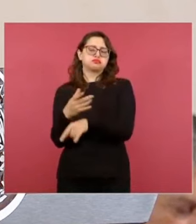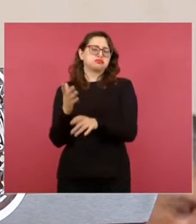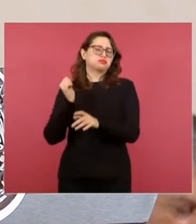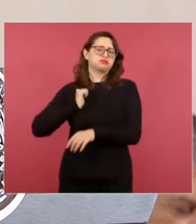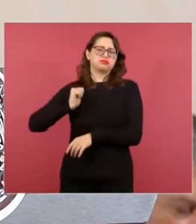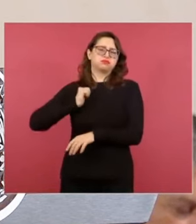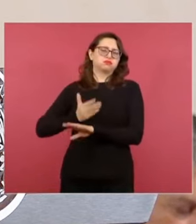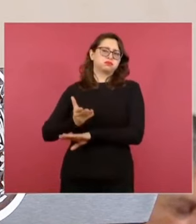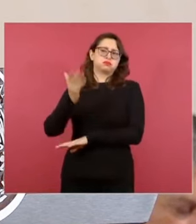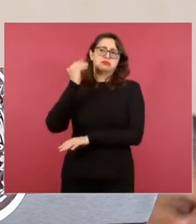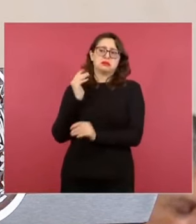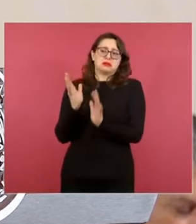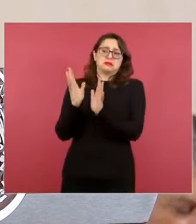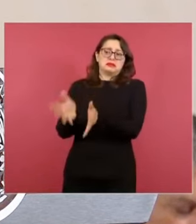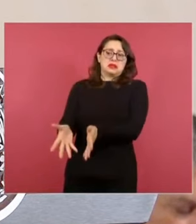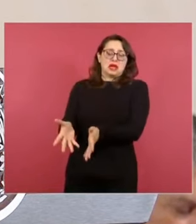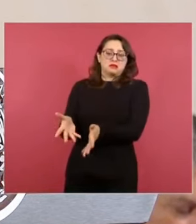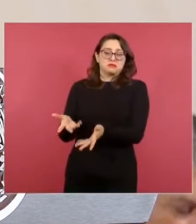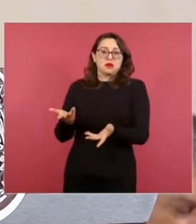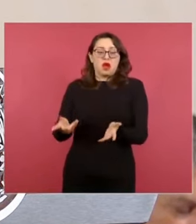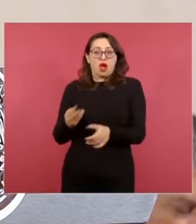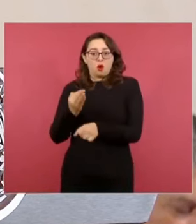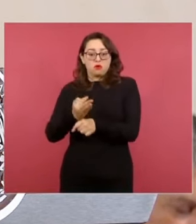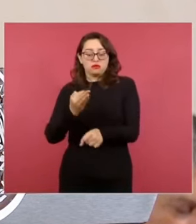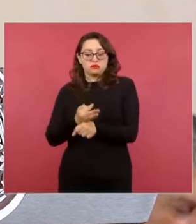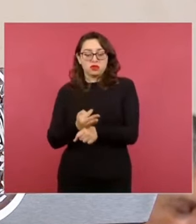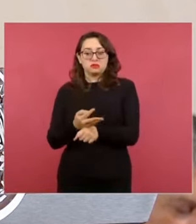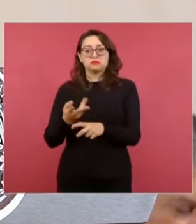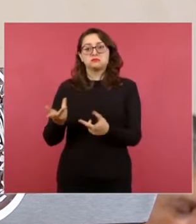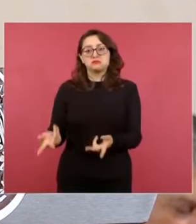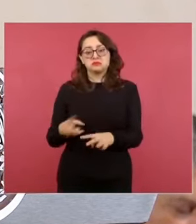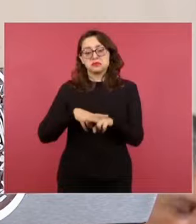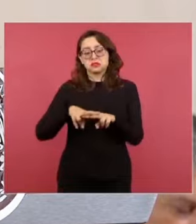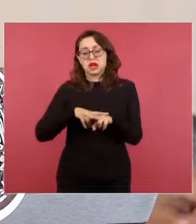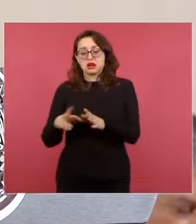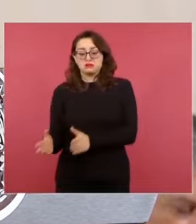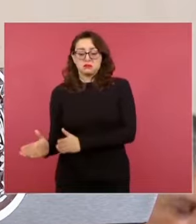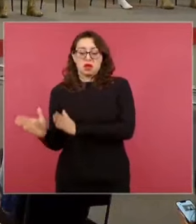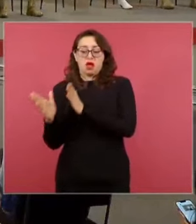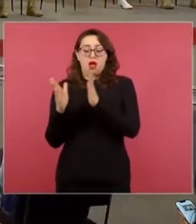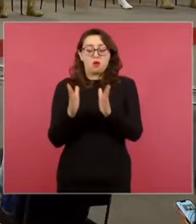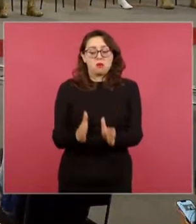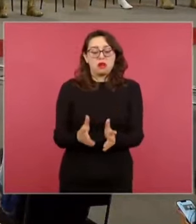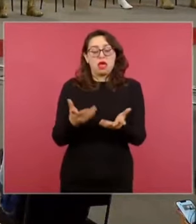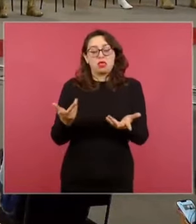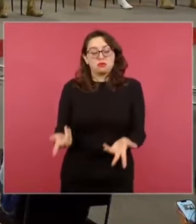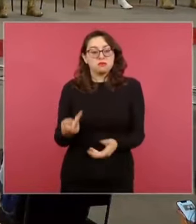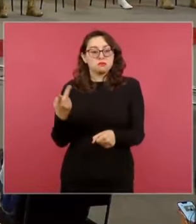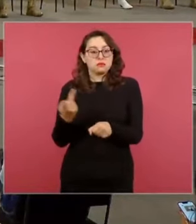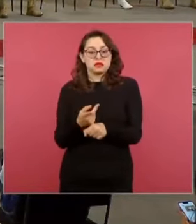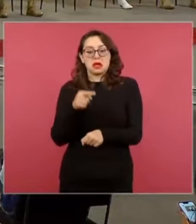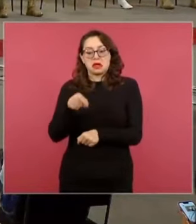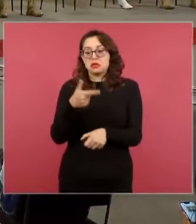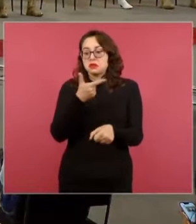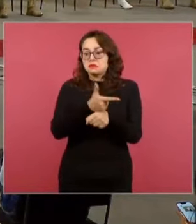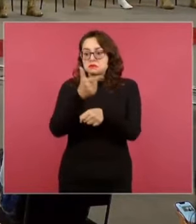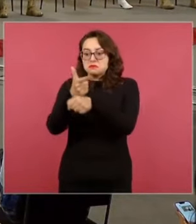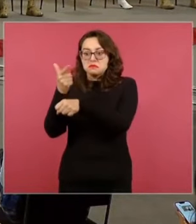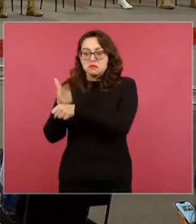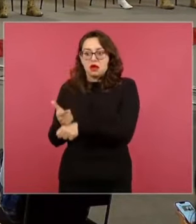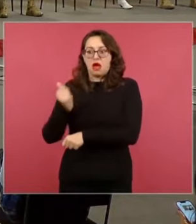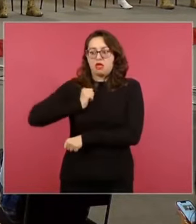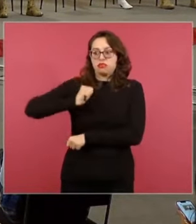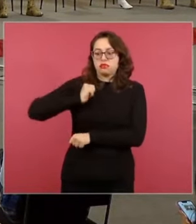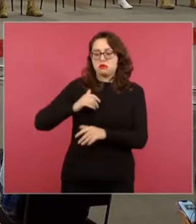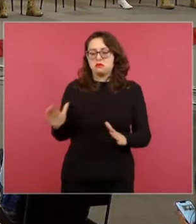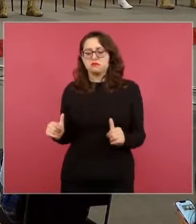inmuebles, de elementos construidos, porque previamente ya se habían impactado con la obra